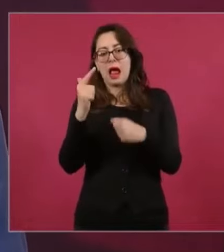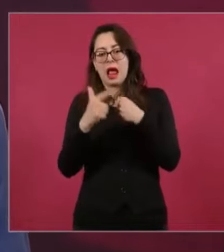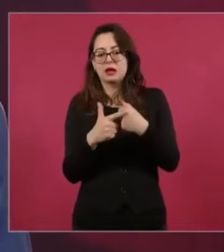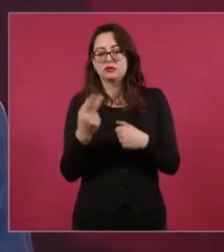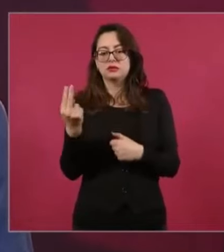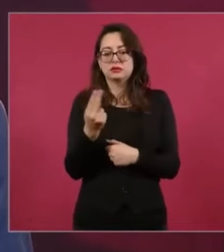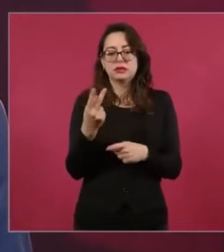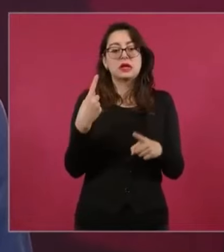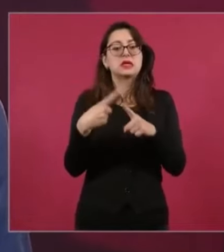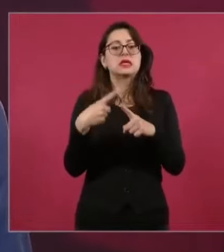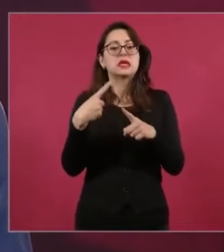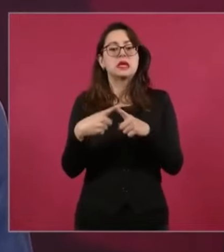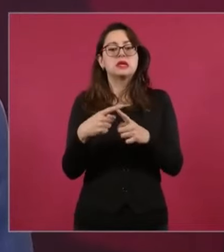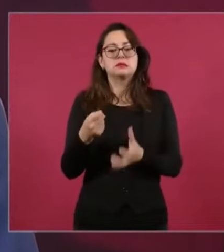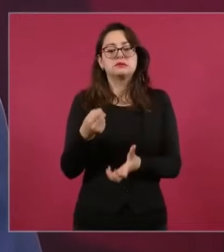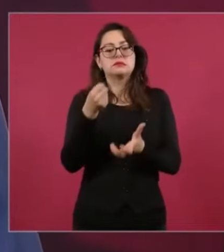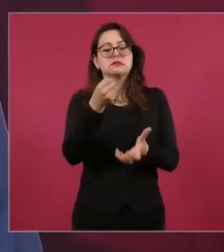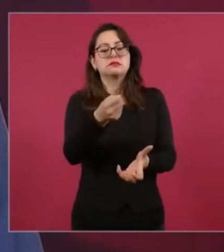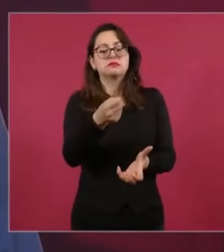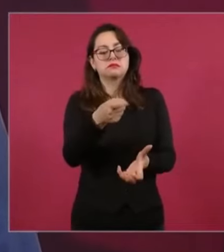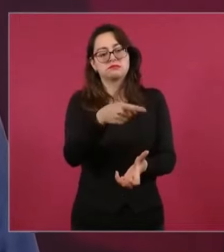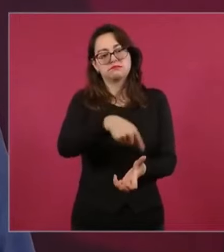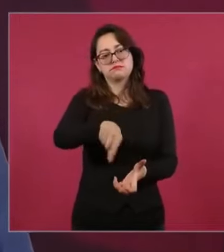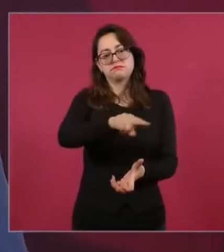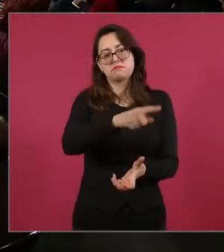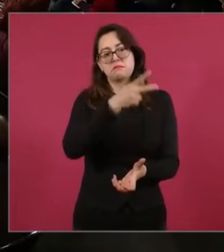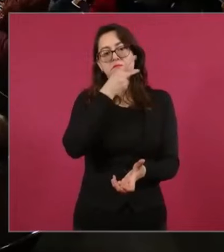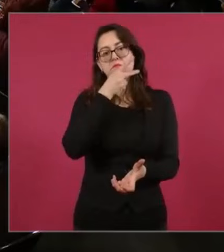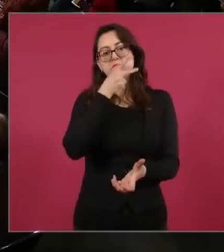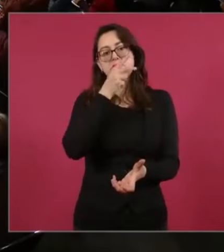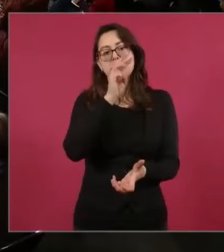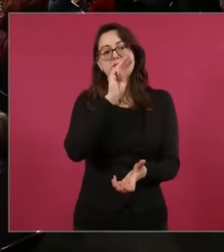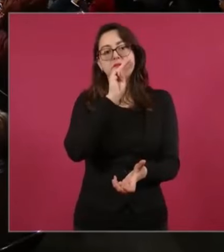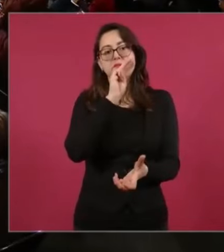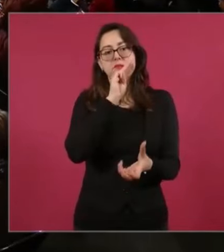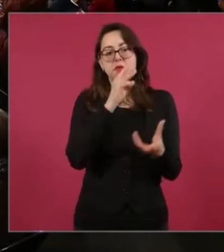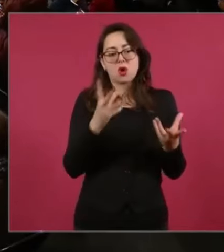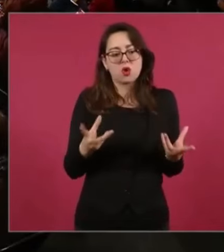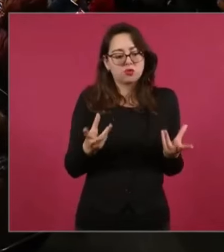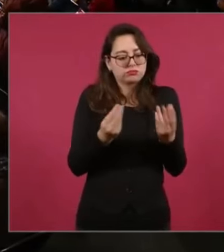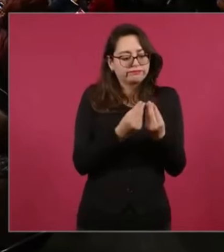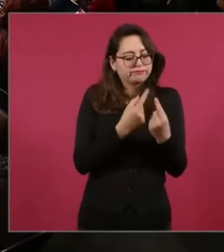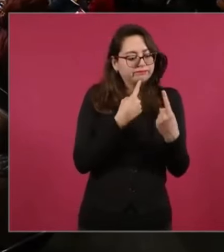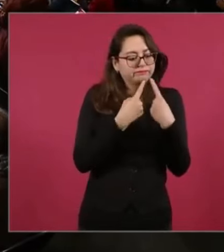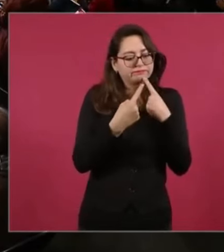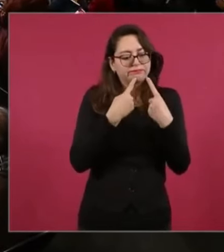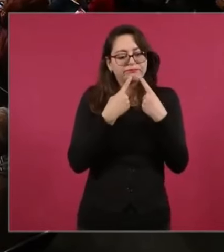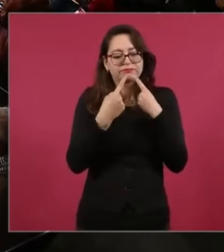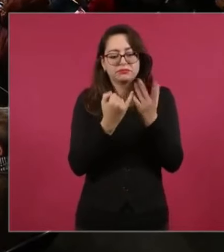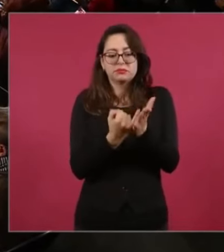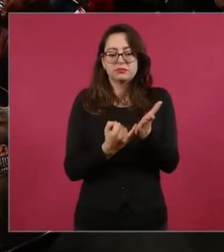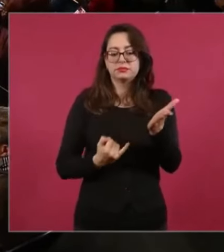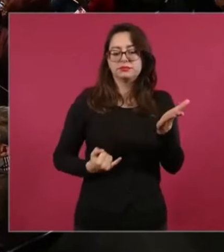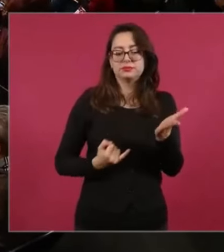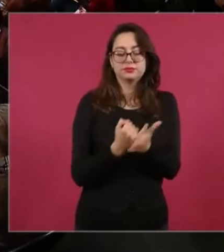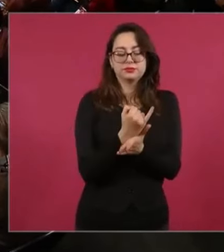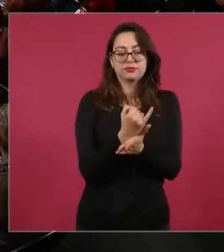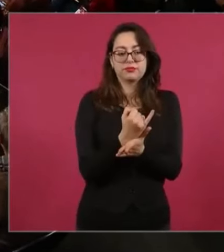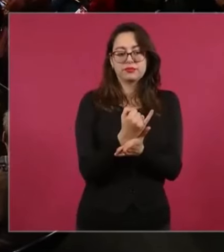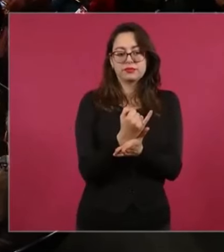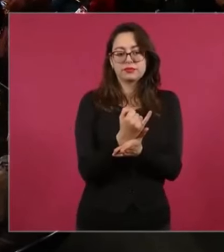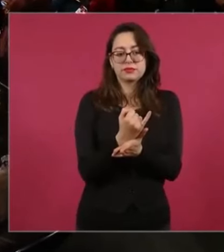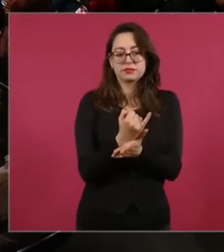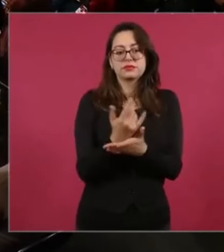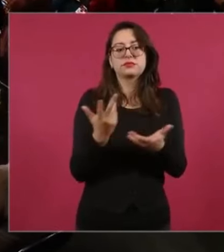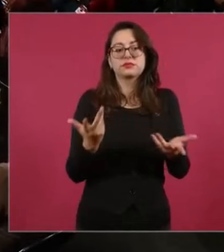sociedades de madres, de padres de familia, para que en asamblea se decida qué hacer